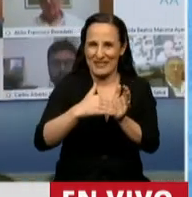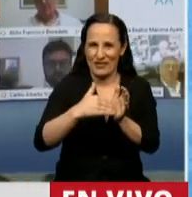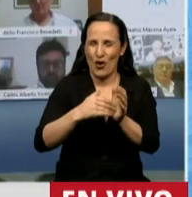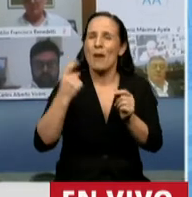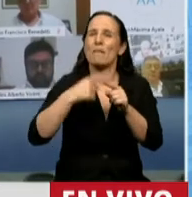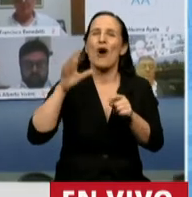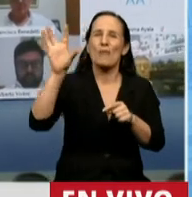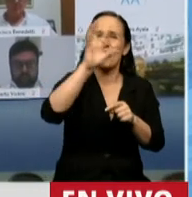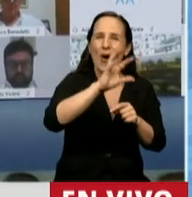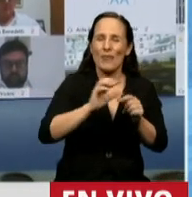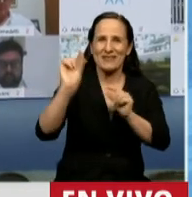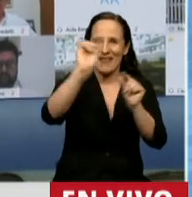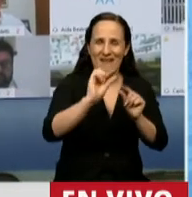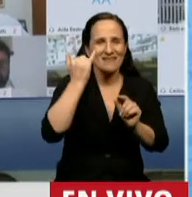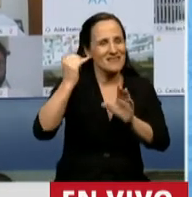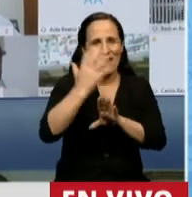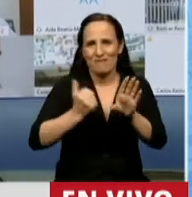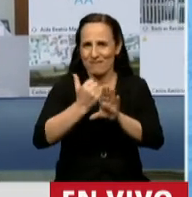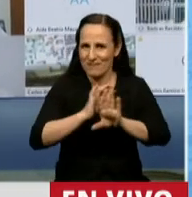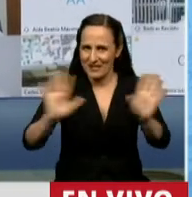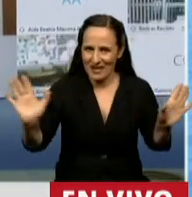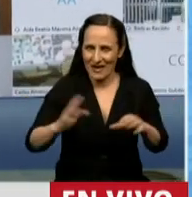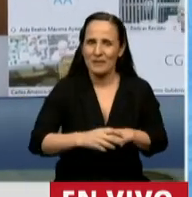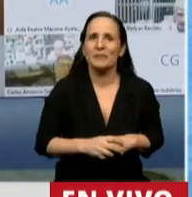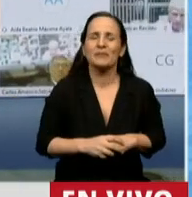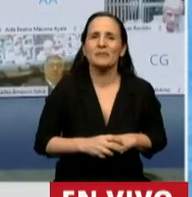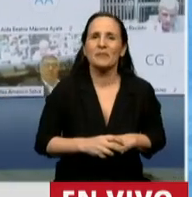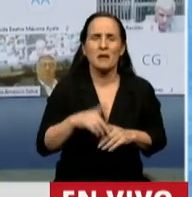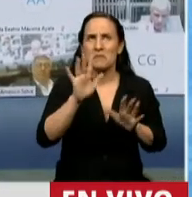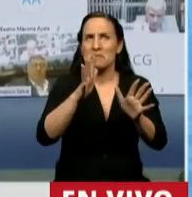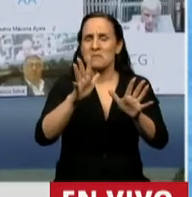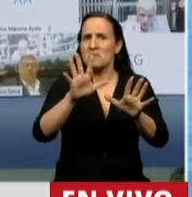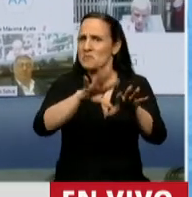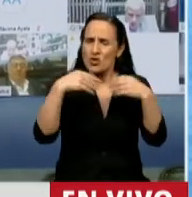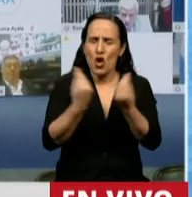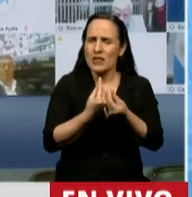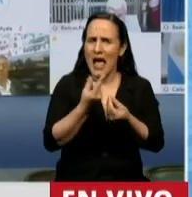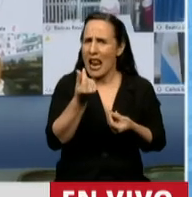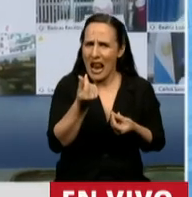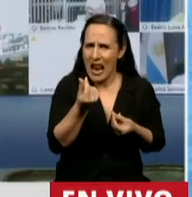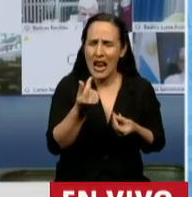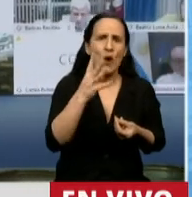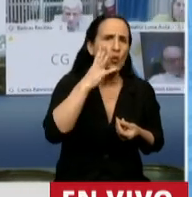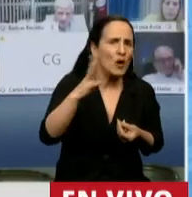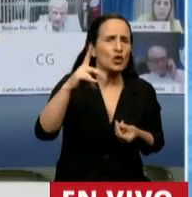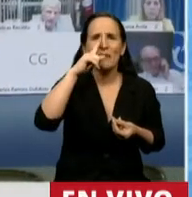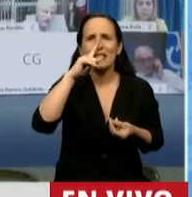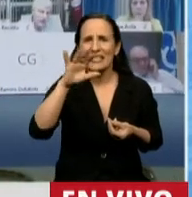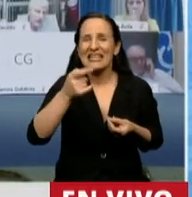coparticipación, de un monto total de casi